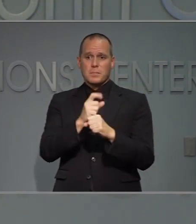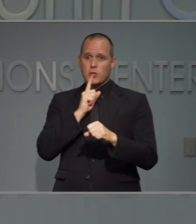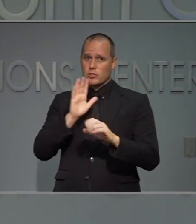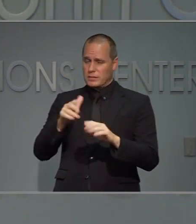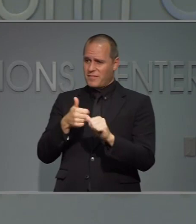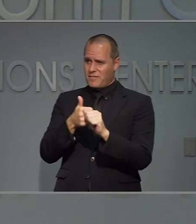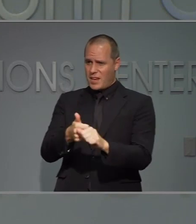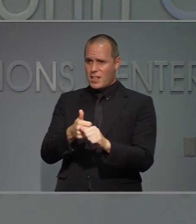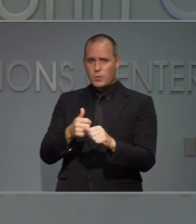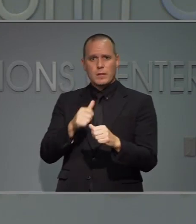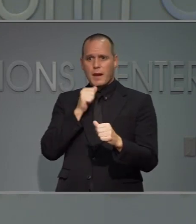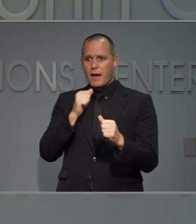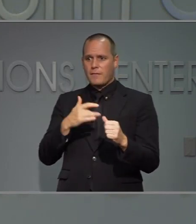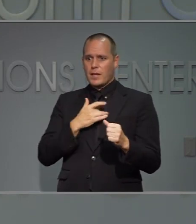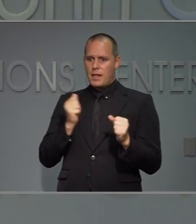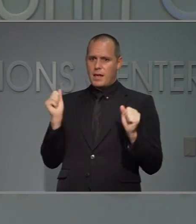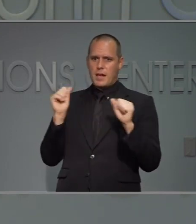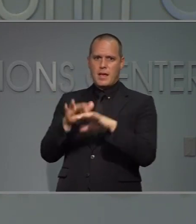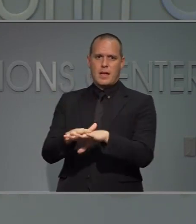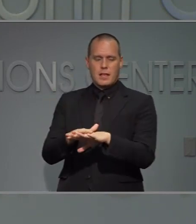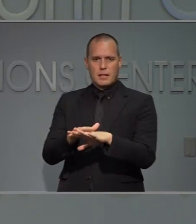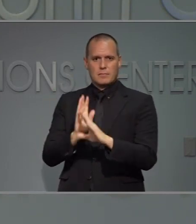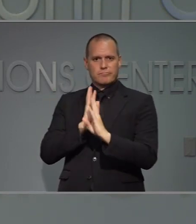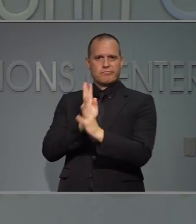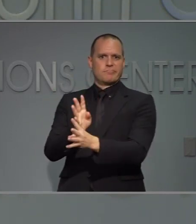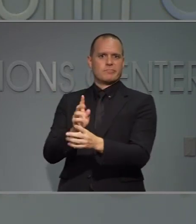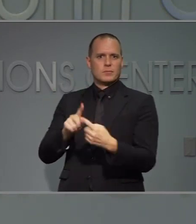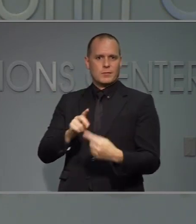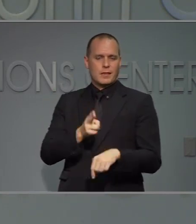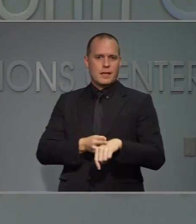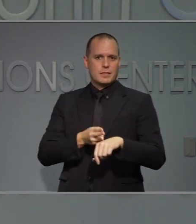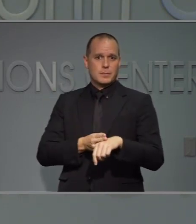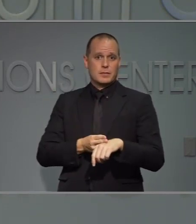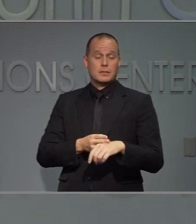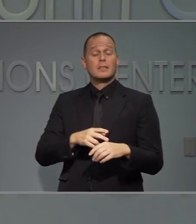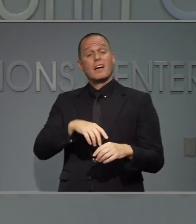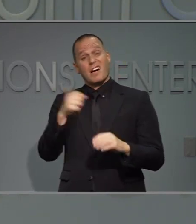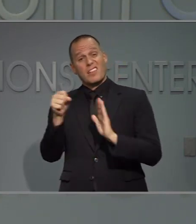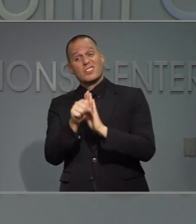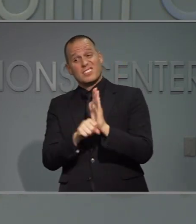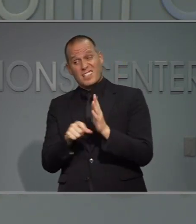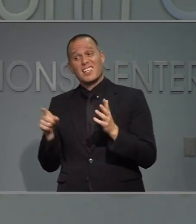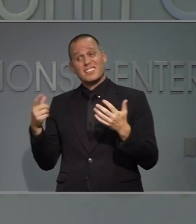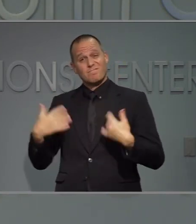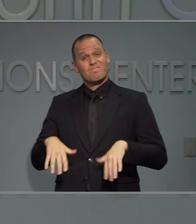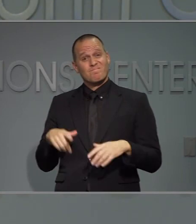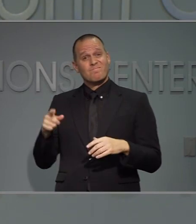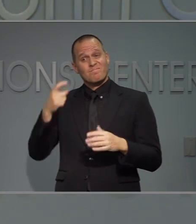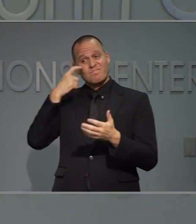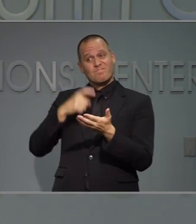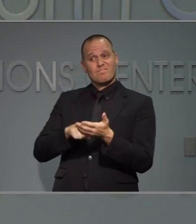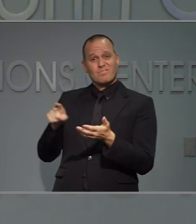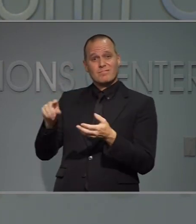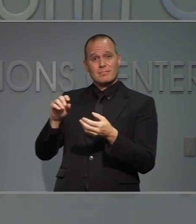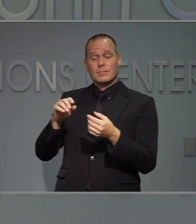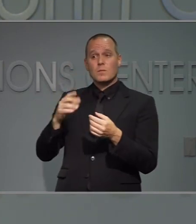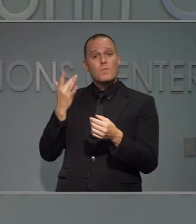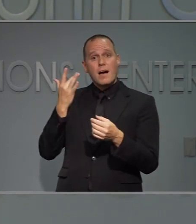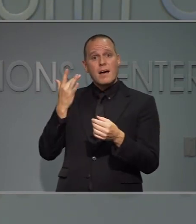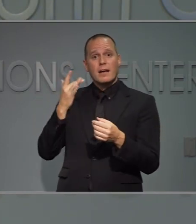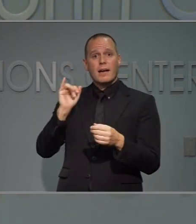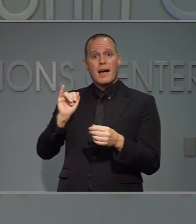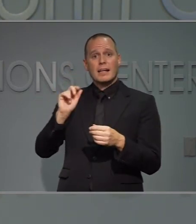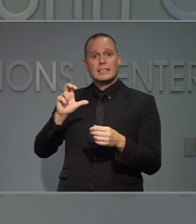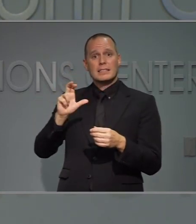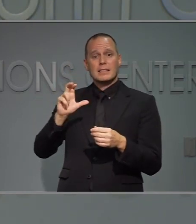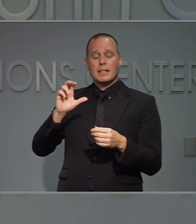de que no se sobre el que acargue el sistema el sistema de salud y algunos estados están teniendo muchos problemas